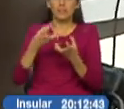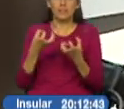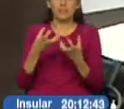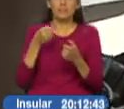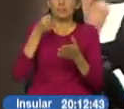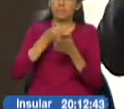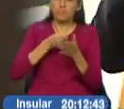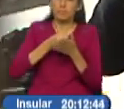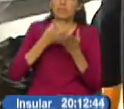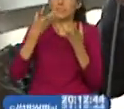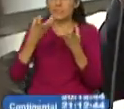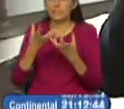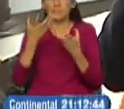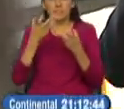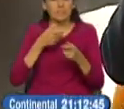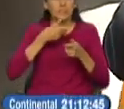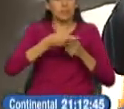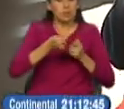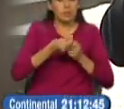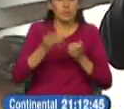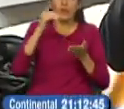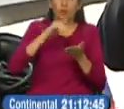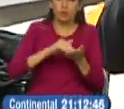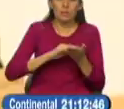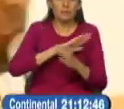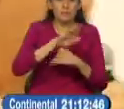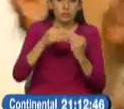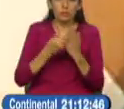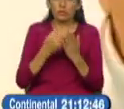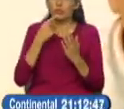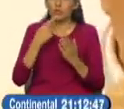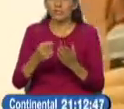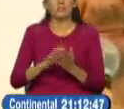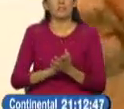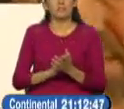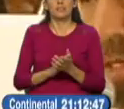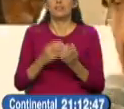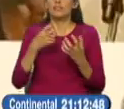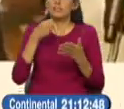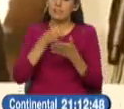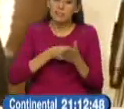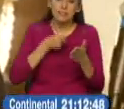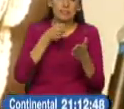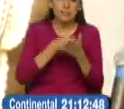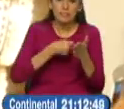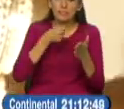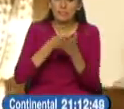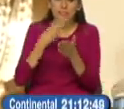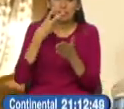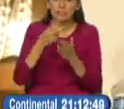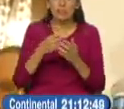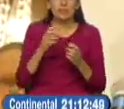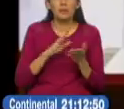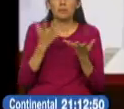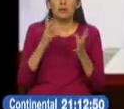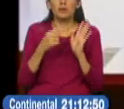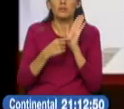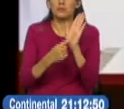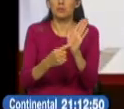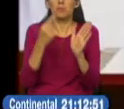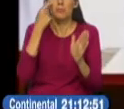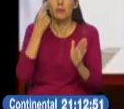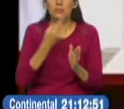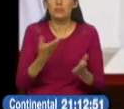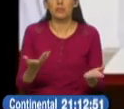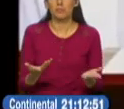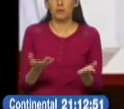Lazo y César Monge, cabezas visibles del movimiento de derecha Creos, insisten en la existencia de un fraude electoral sin presentar pruebas sobre su denuncia. Posición que ha